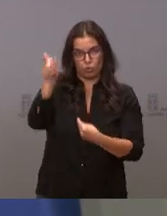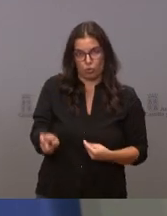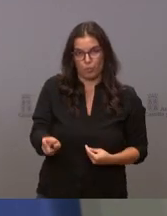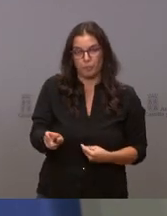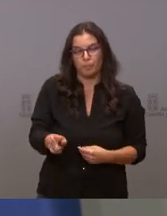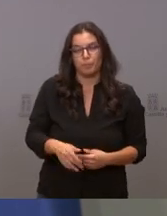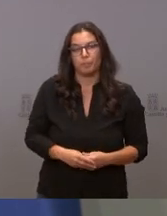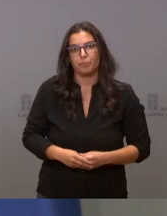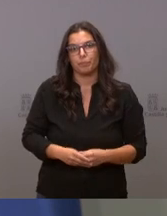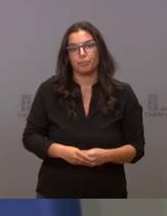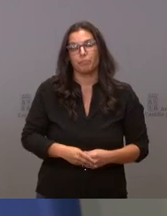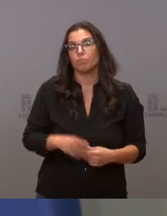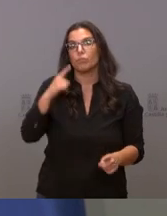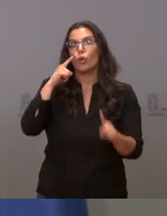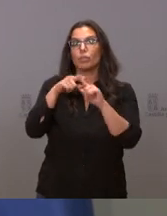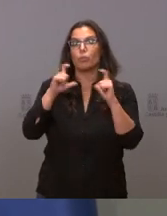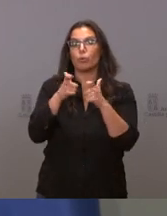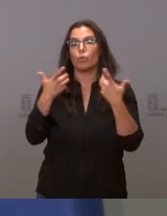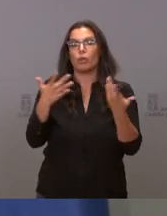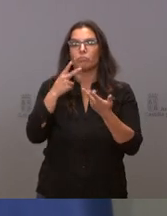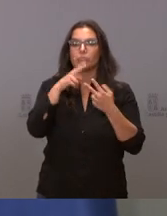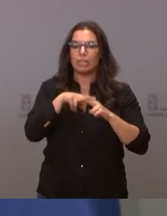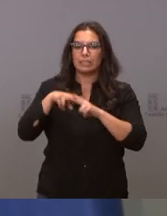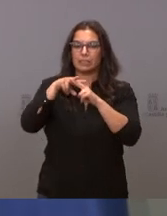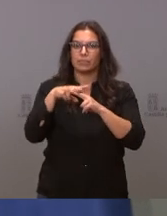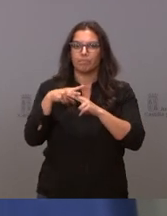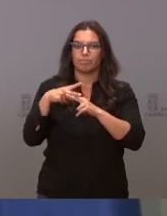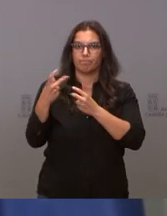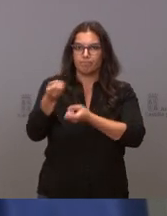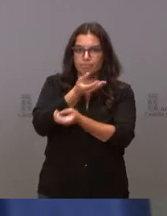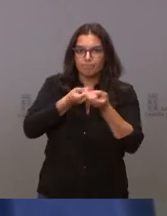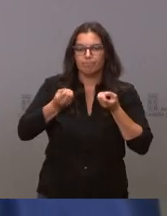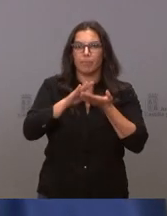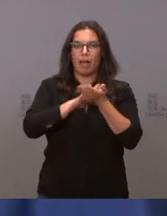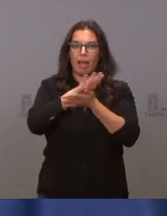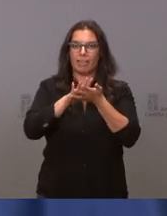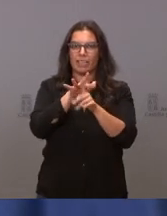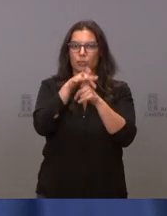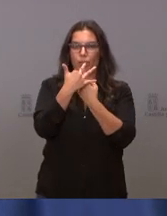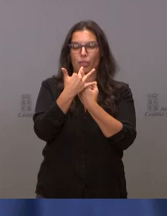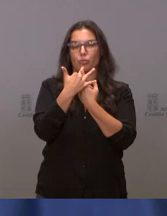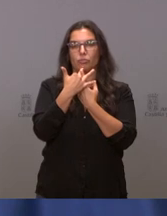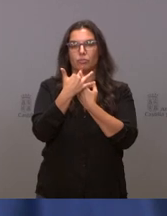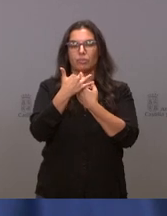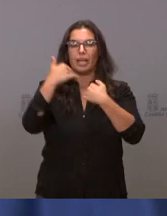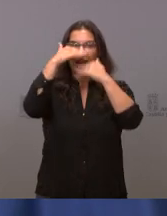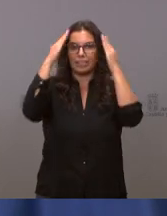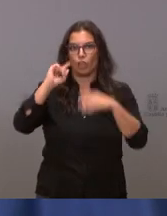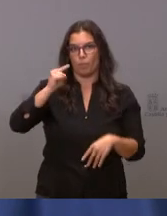para analizar la situación de nuestra atención primaria como consecuencia de lo